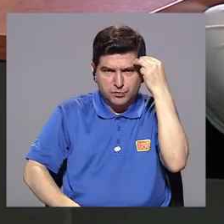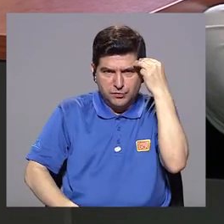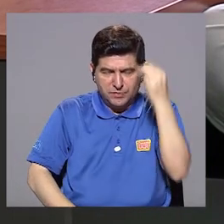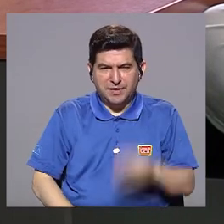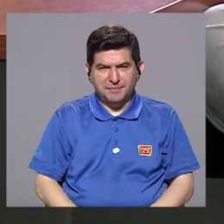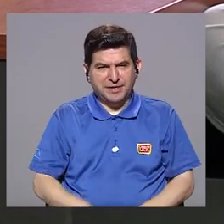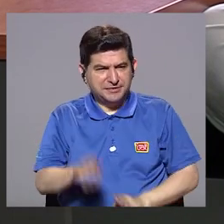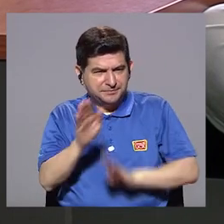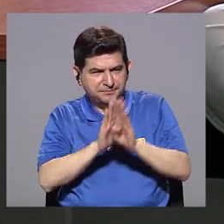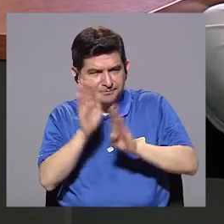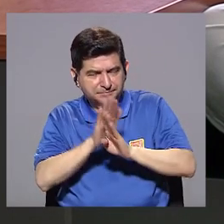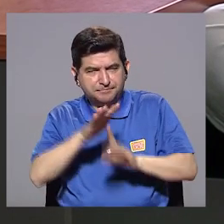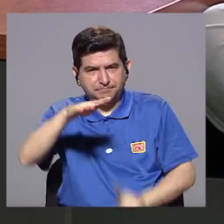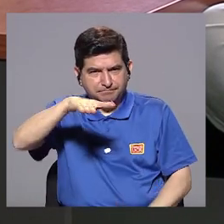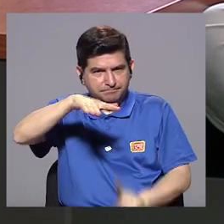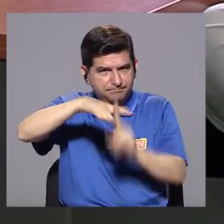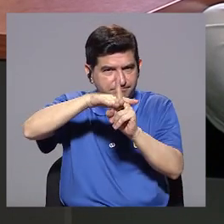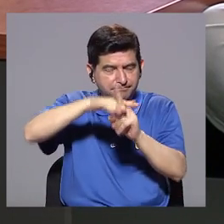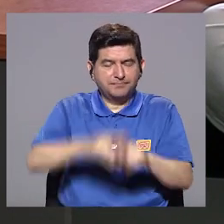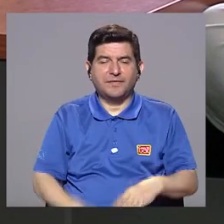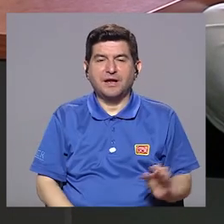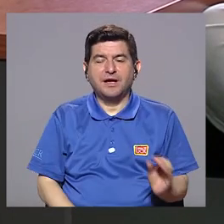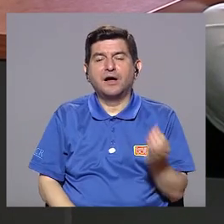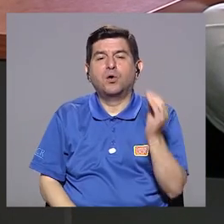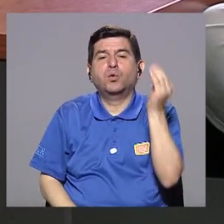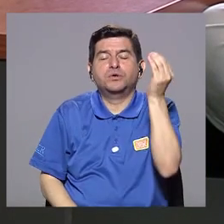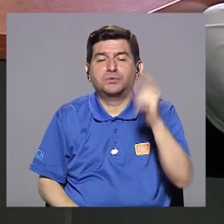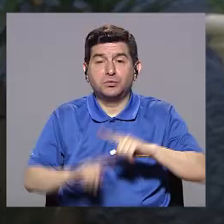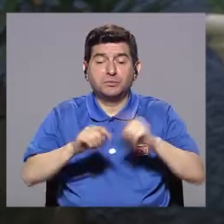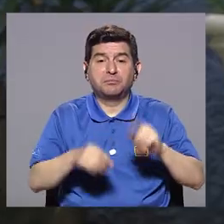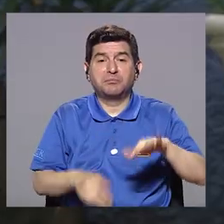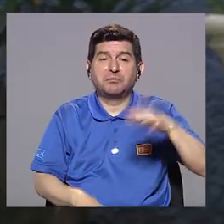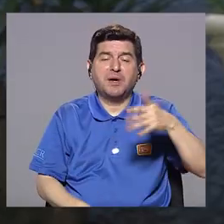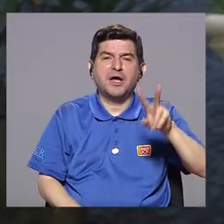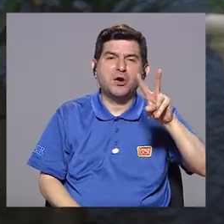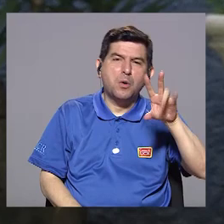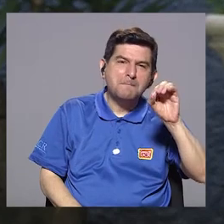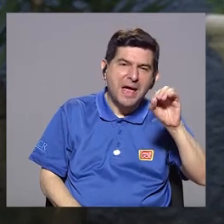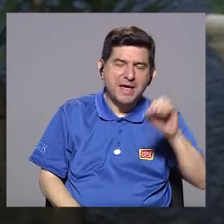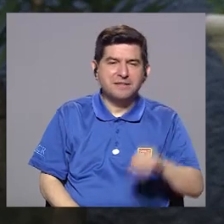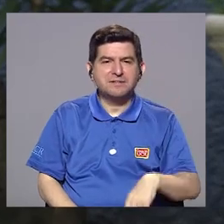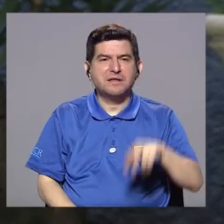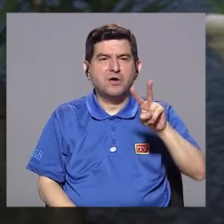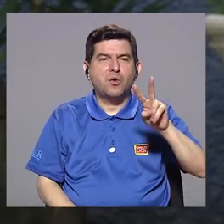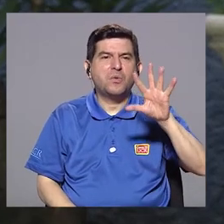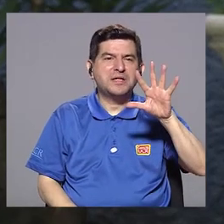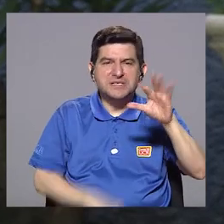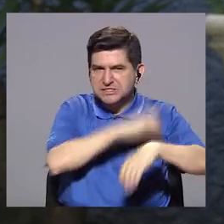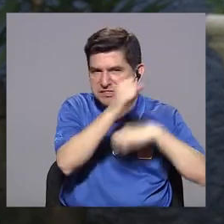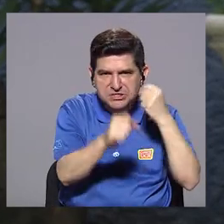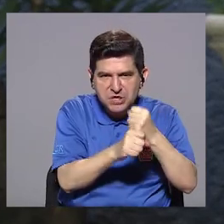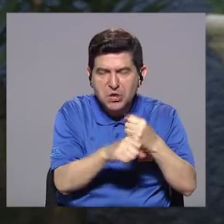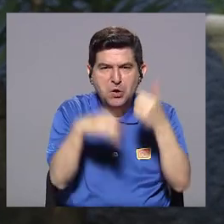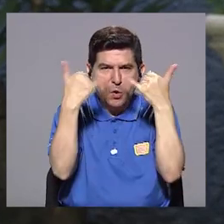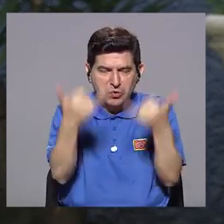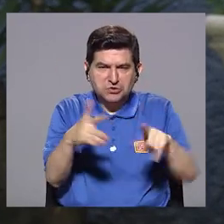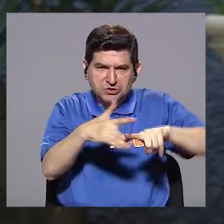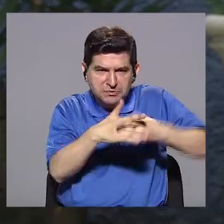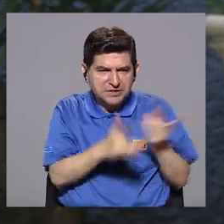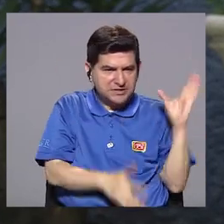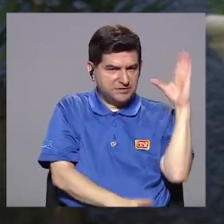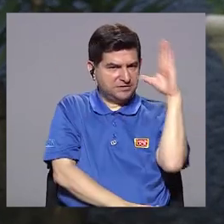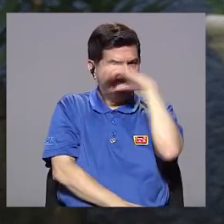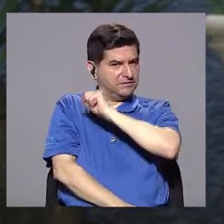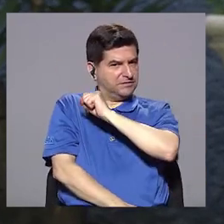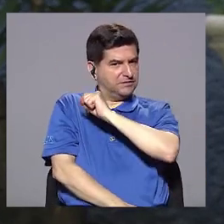a desarrollarse a manifestarse en la adolescencia, pero alrededor de los 25 años más o menos cuando ya se empieza